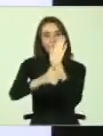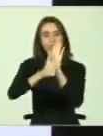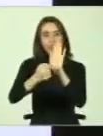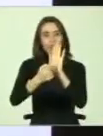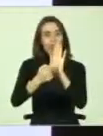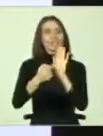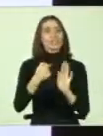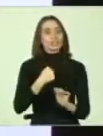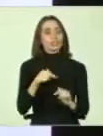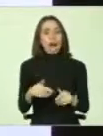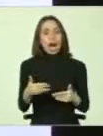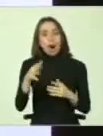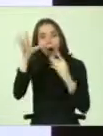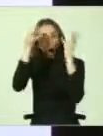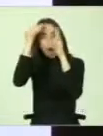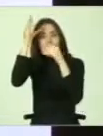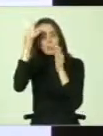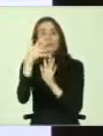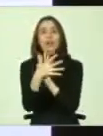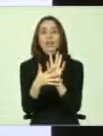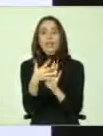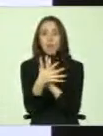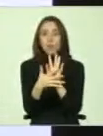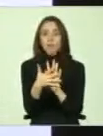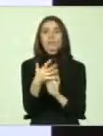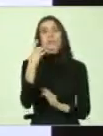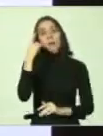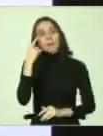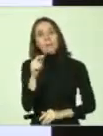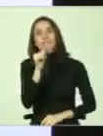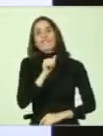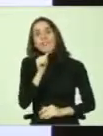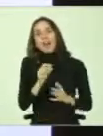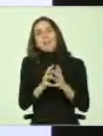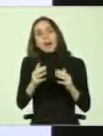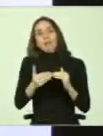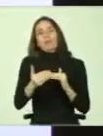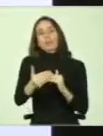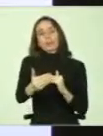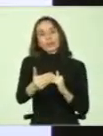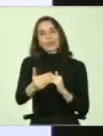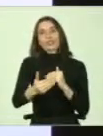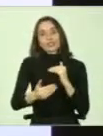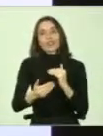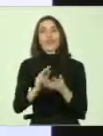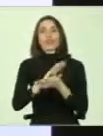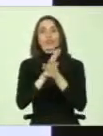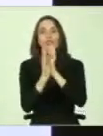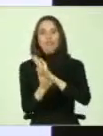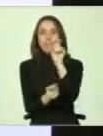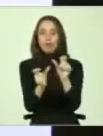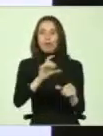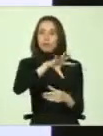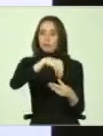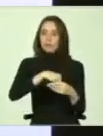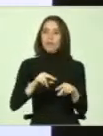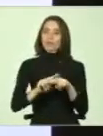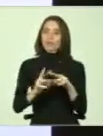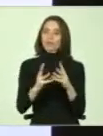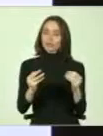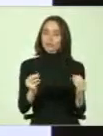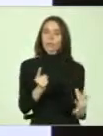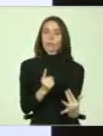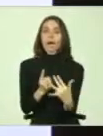Yo estoy actualmente aprendiendo lengua de señas, sin embargo, me falta mucho por avanzar en que todos seamos parte de la solución en